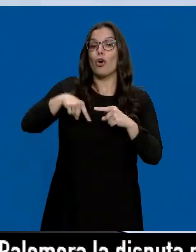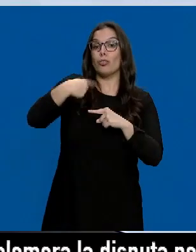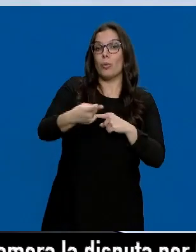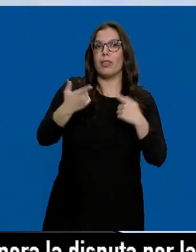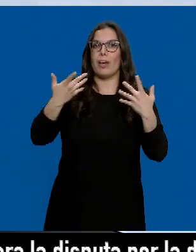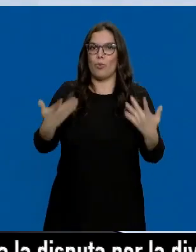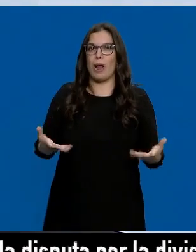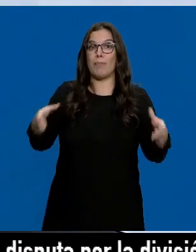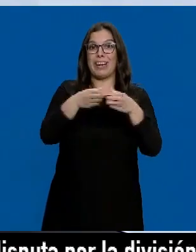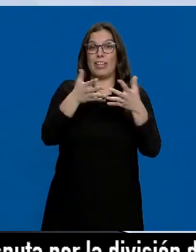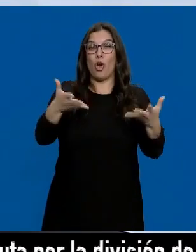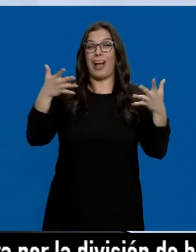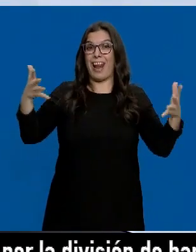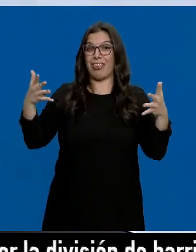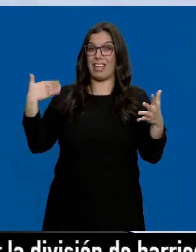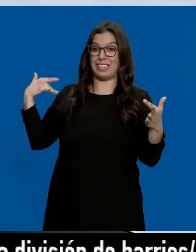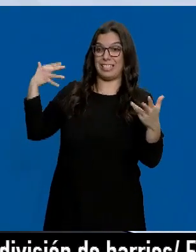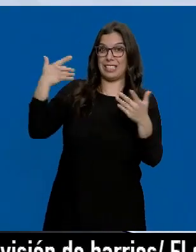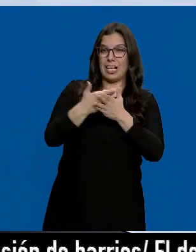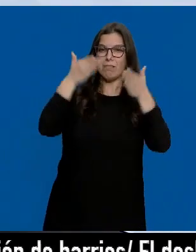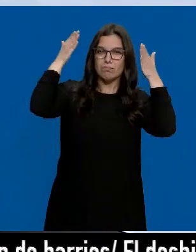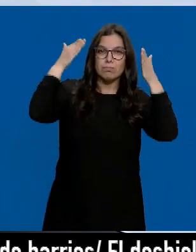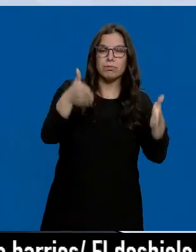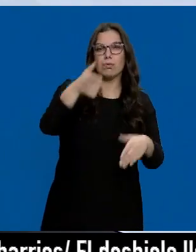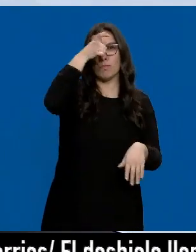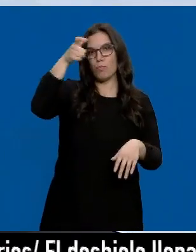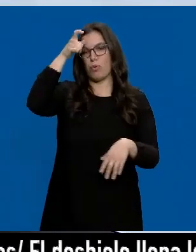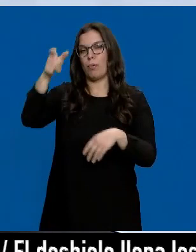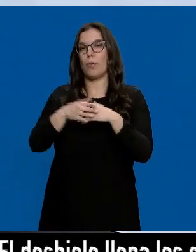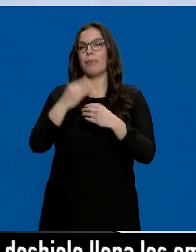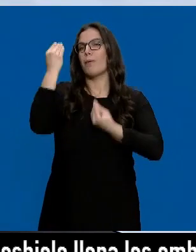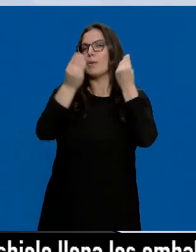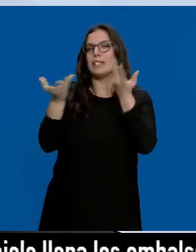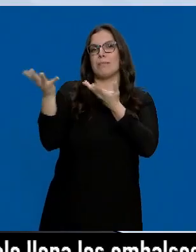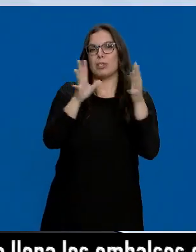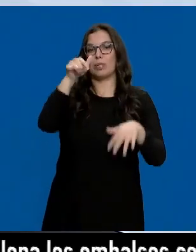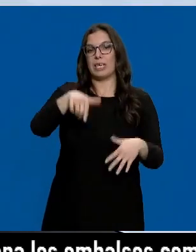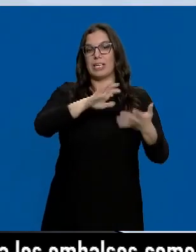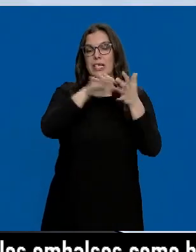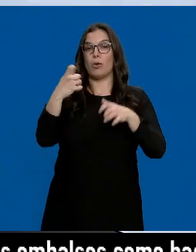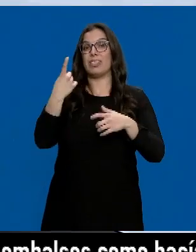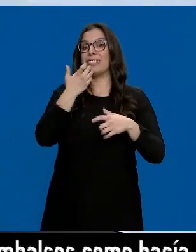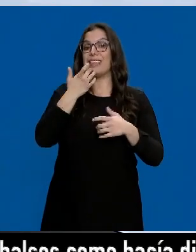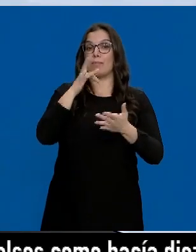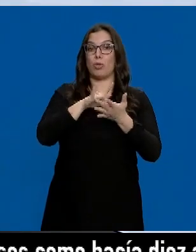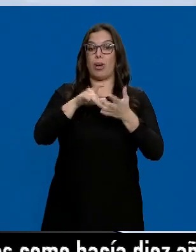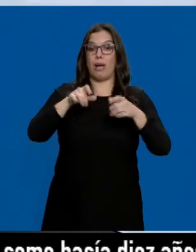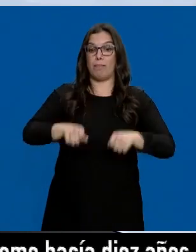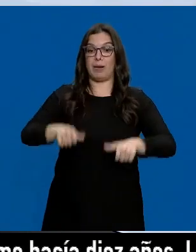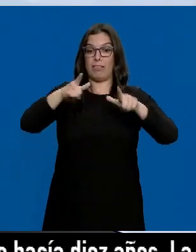se vuelquen en potenciar sus mensajes electorales en el medio rural. Se estima que en Castilla y León una plataforma de este tipo